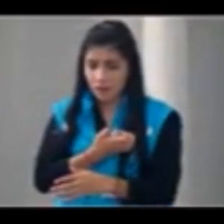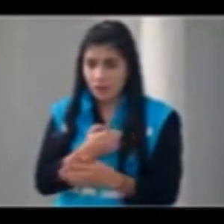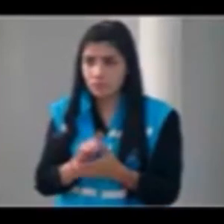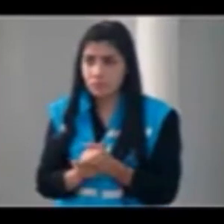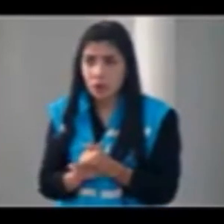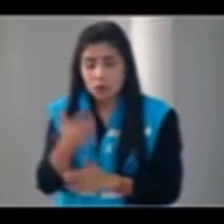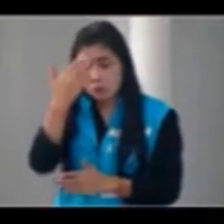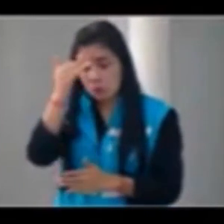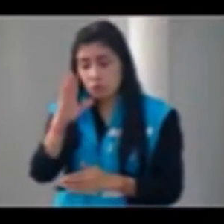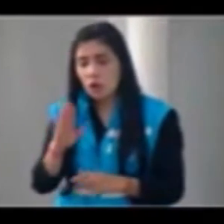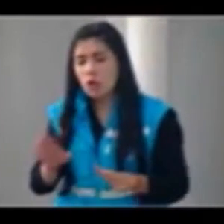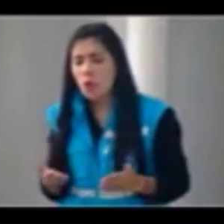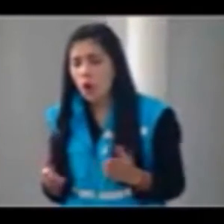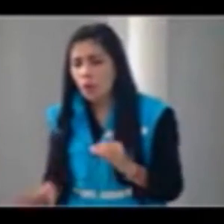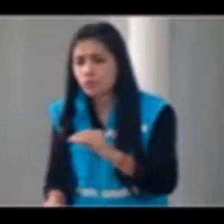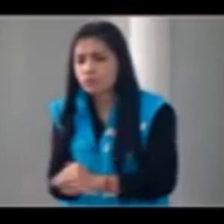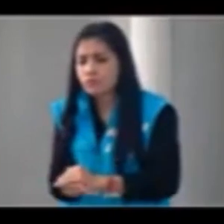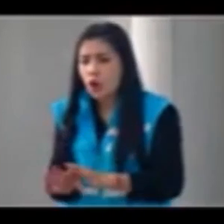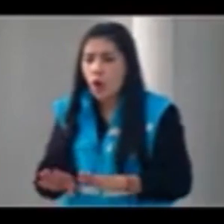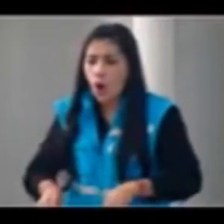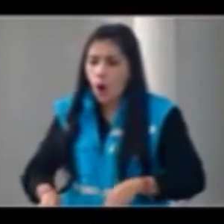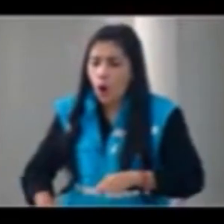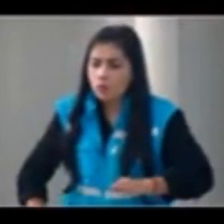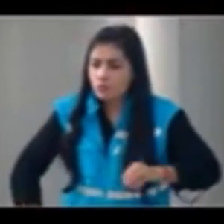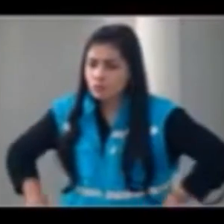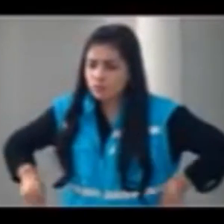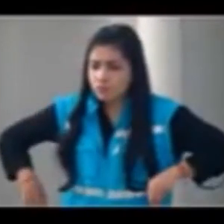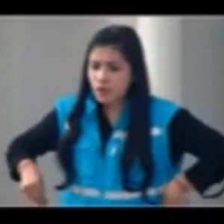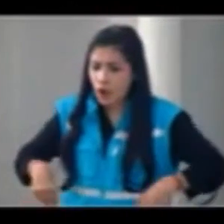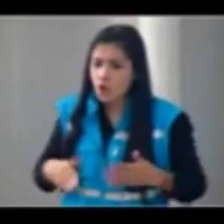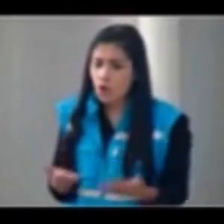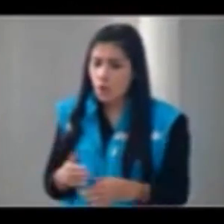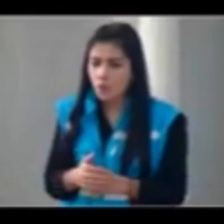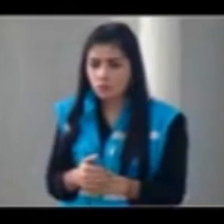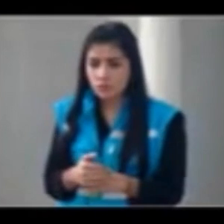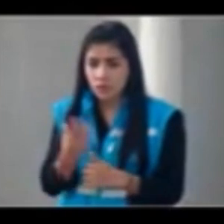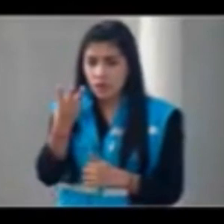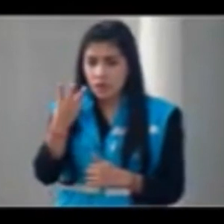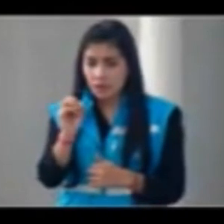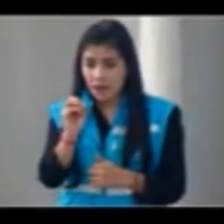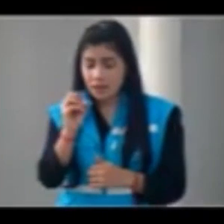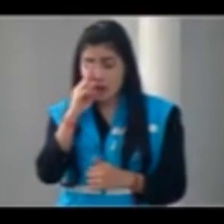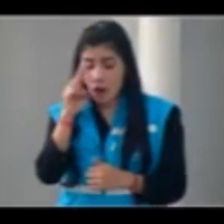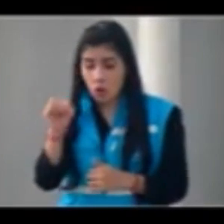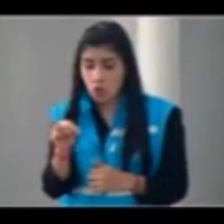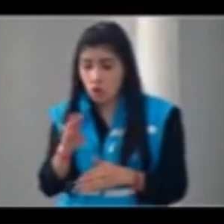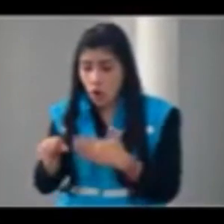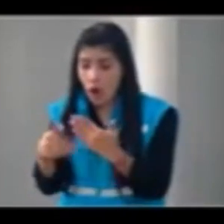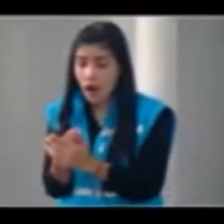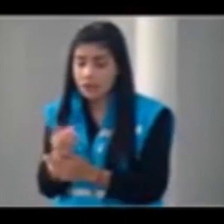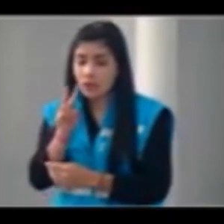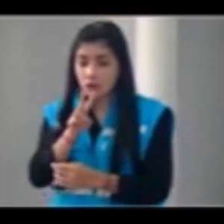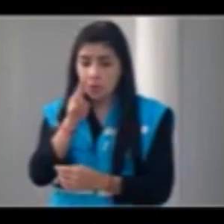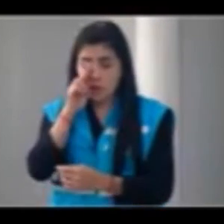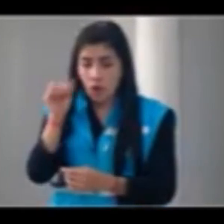junio, pero después le hicieron una prórroga para solamente tres días, del 30 de junio al 2 de junio, del 30 de junio al 2 de julio, perdón, por